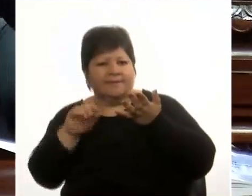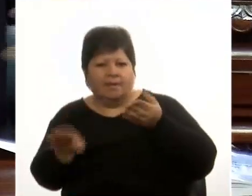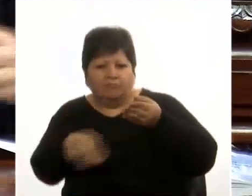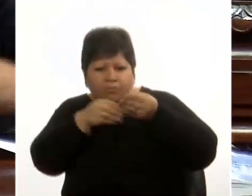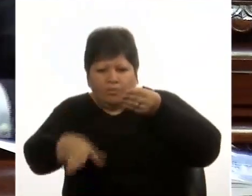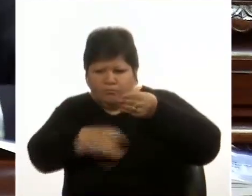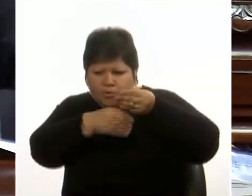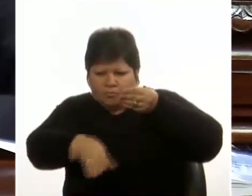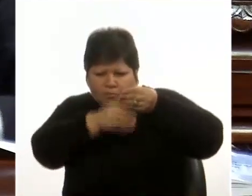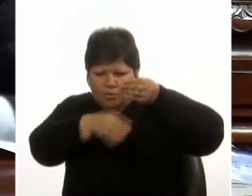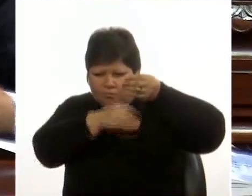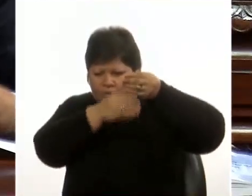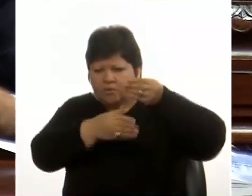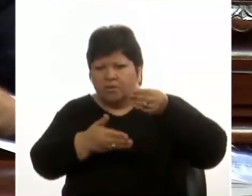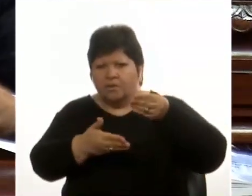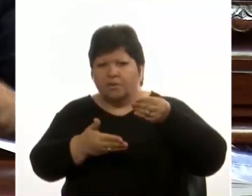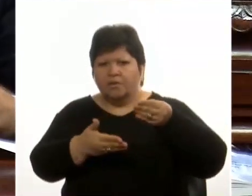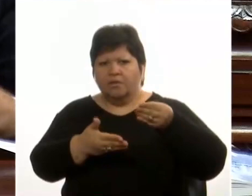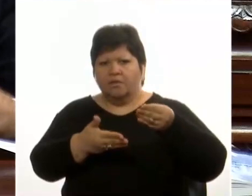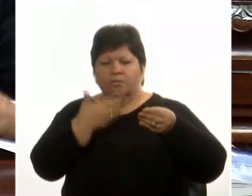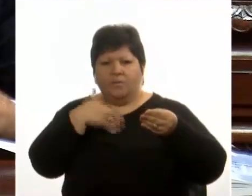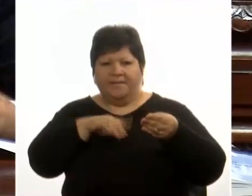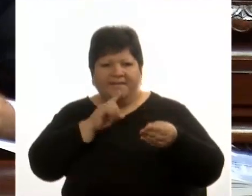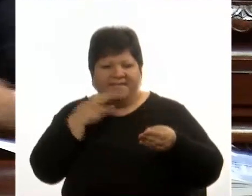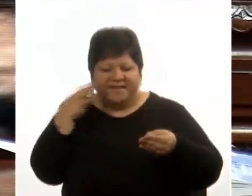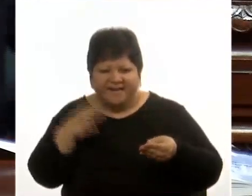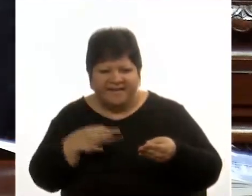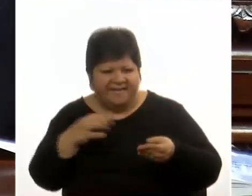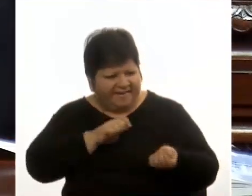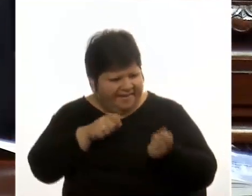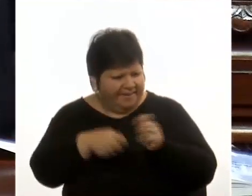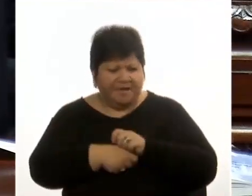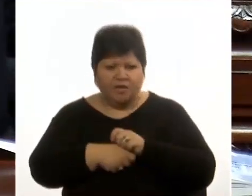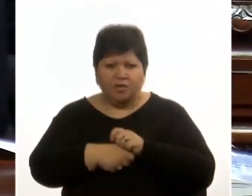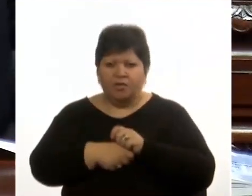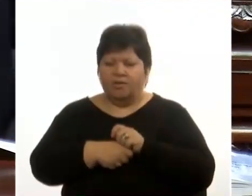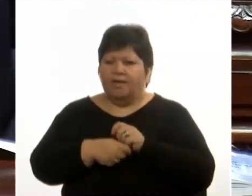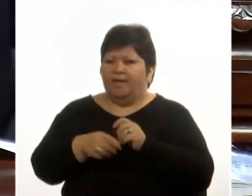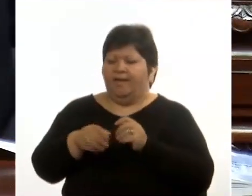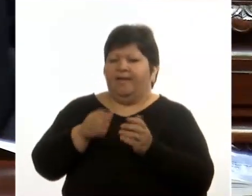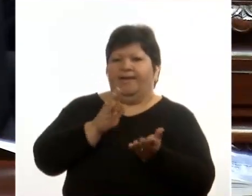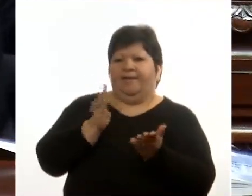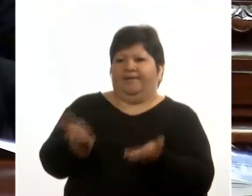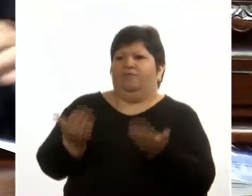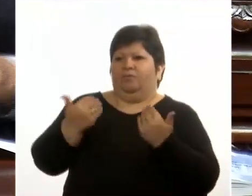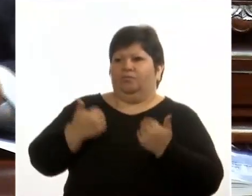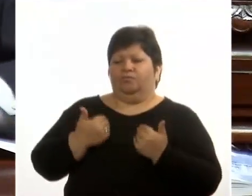cuál es la realidad. Y se la cambiaron. La devolución de impuestos.